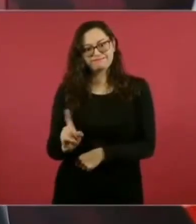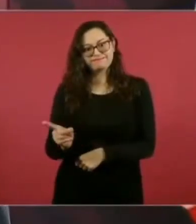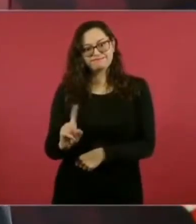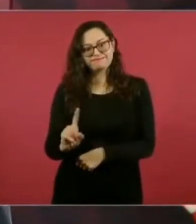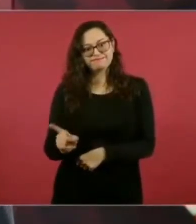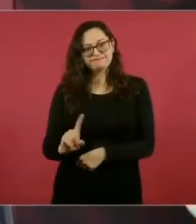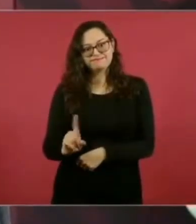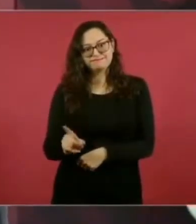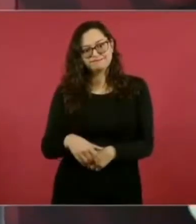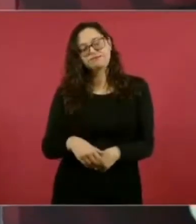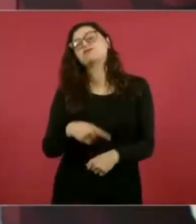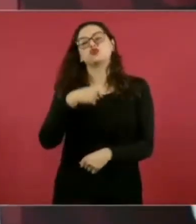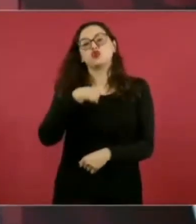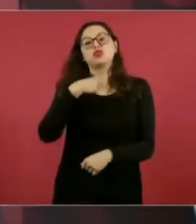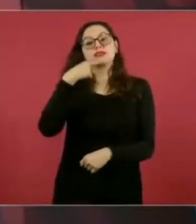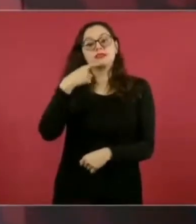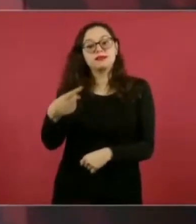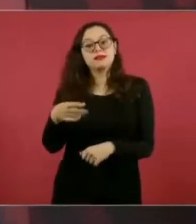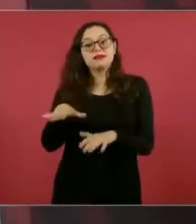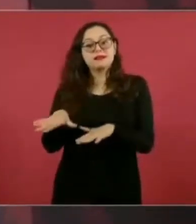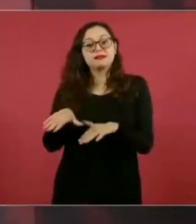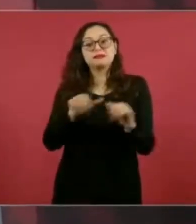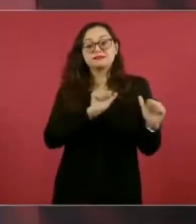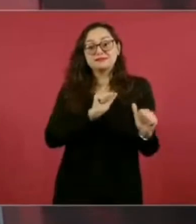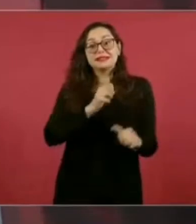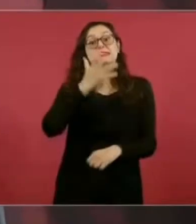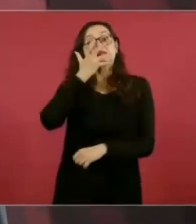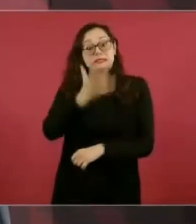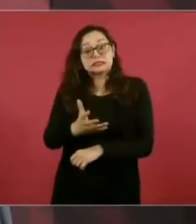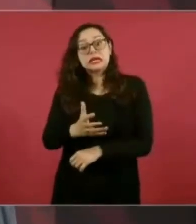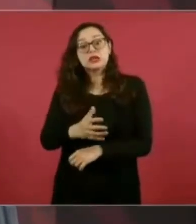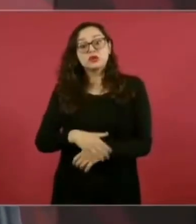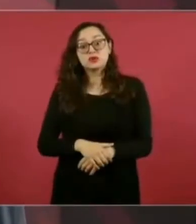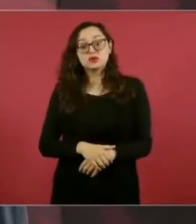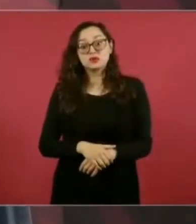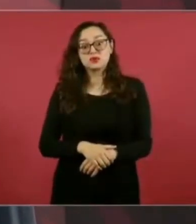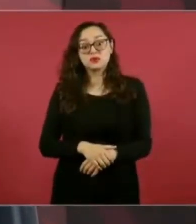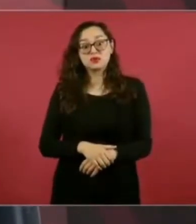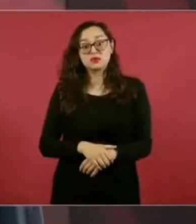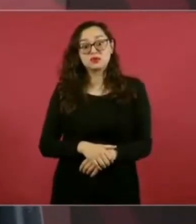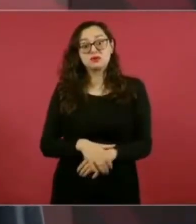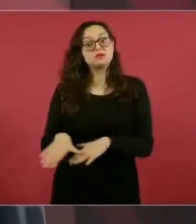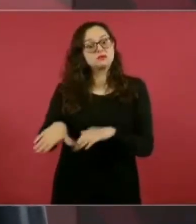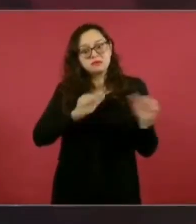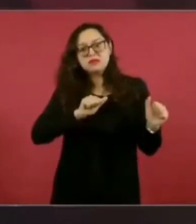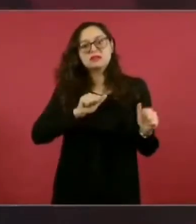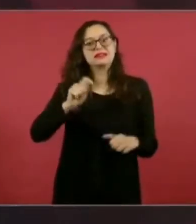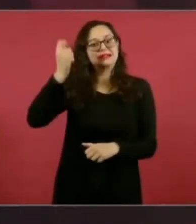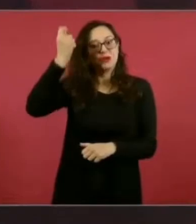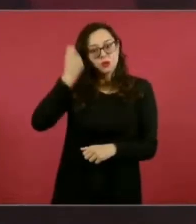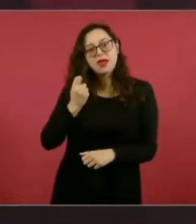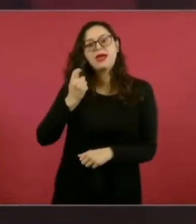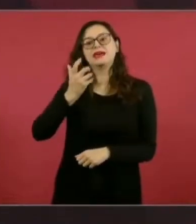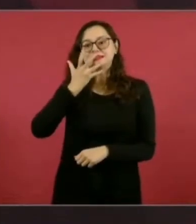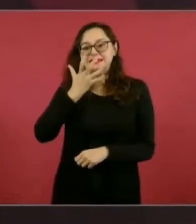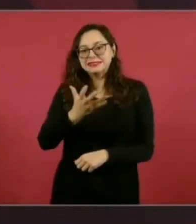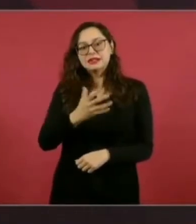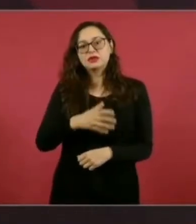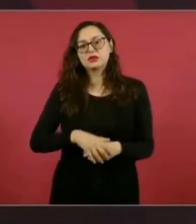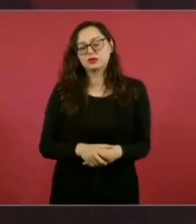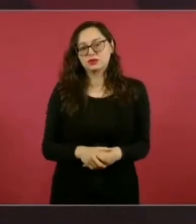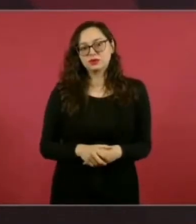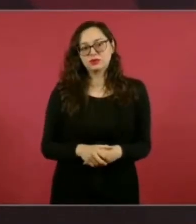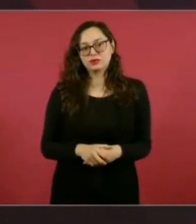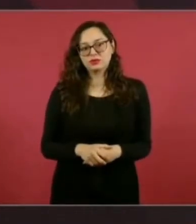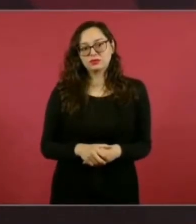Cuando digo que me voy a retirar, me voy a retirar, me voy a jubilar. Y